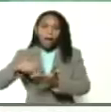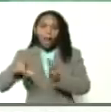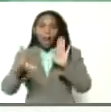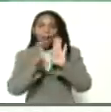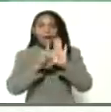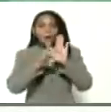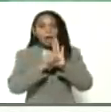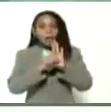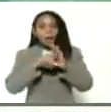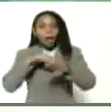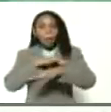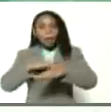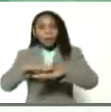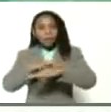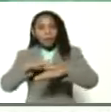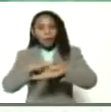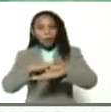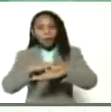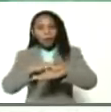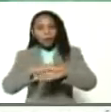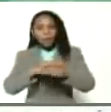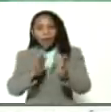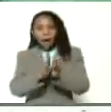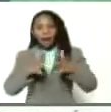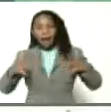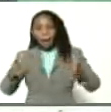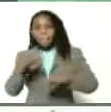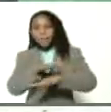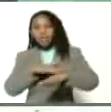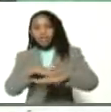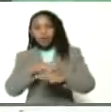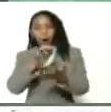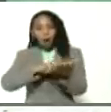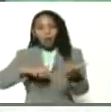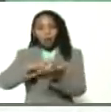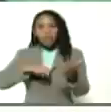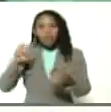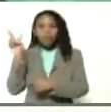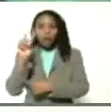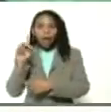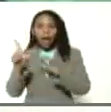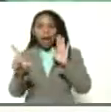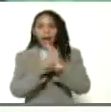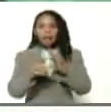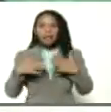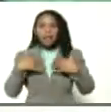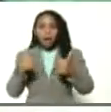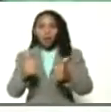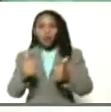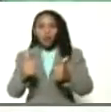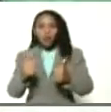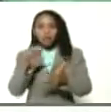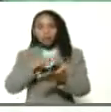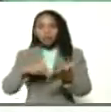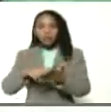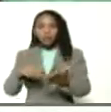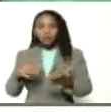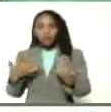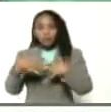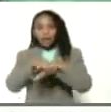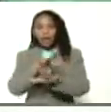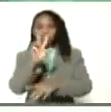ley de la misión, de la gran misión agrovenezuela y la ley de la salud agrícola integral. dos leyes